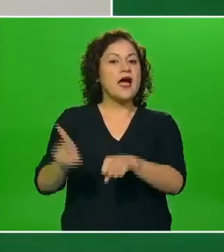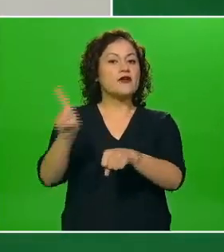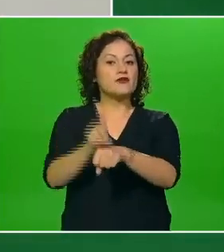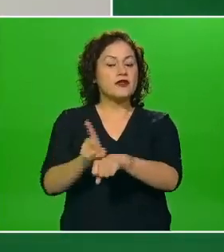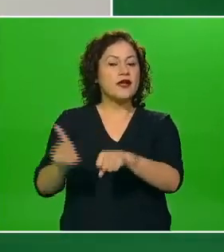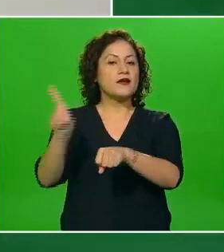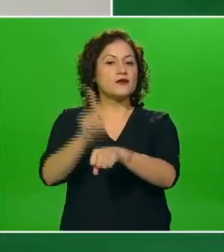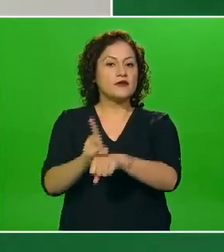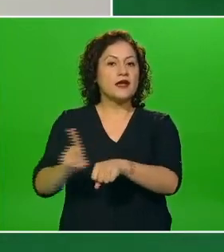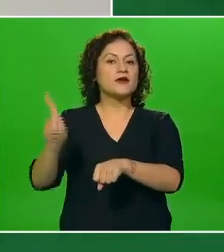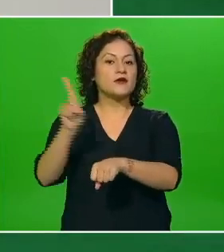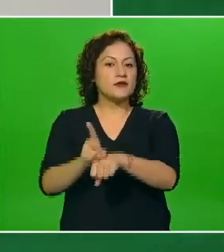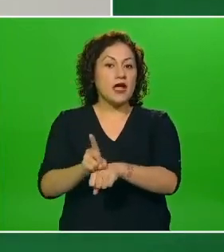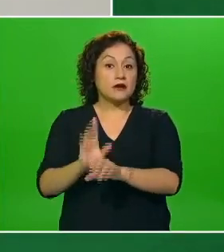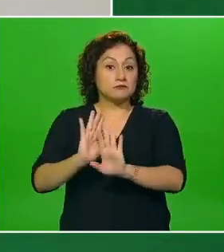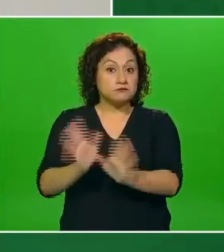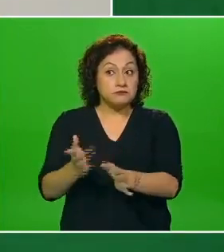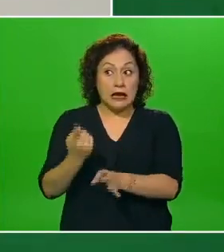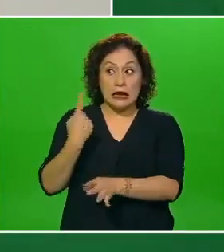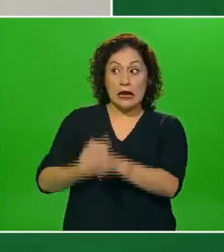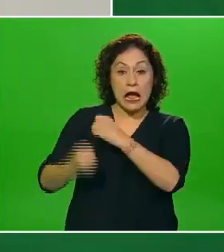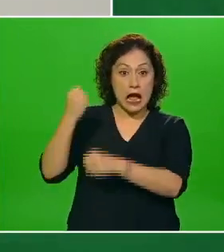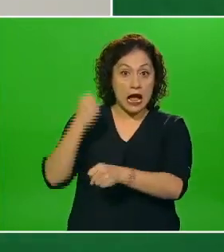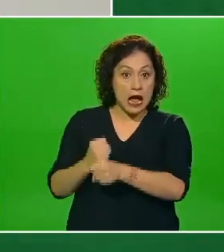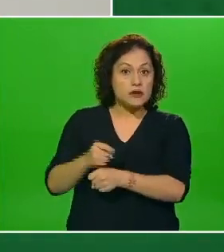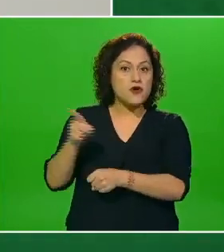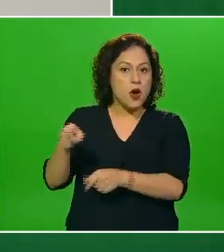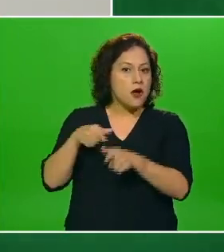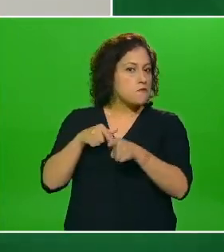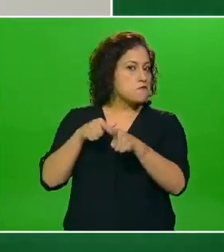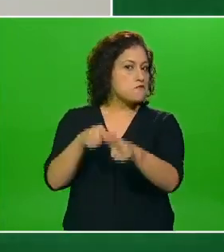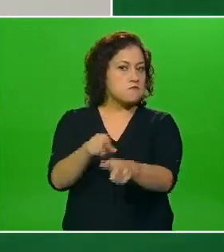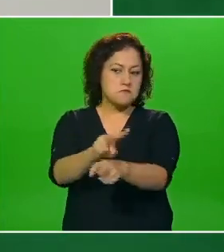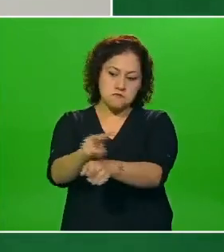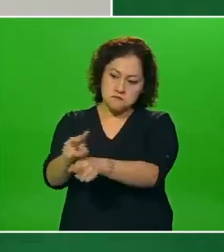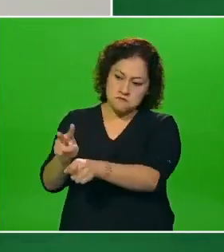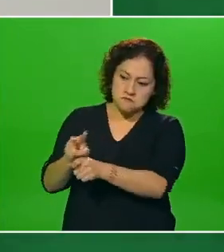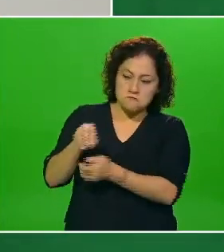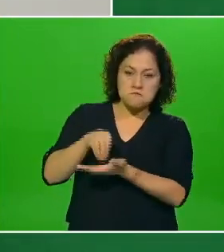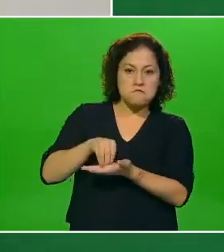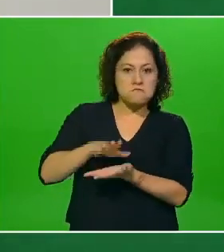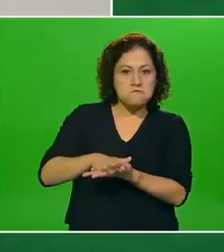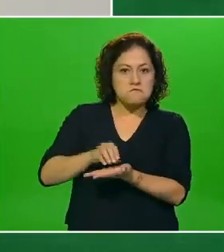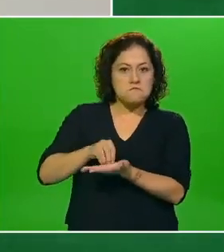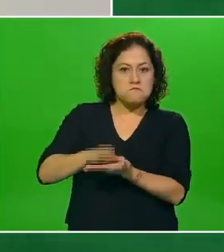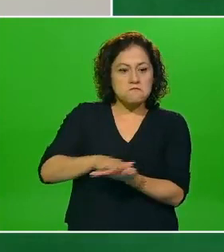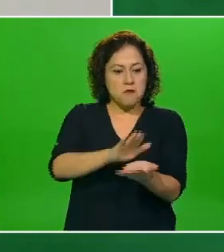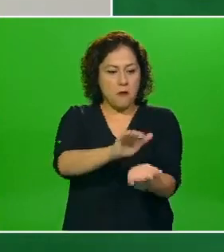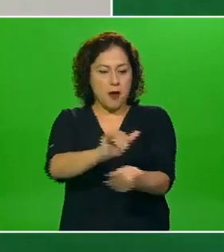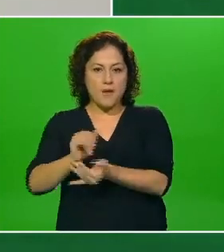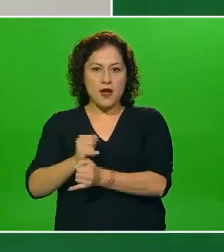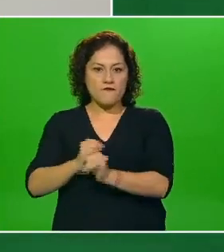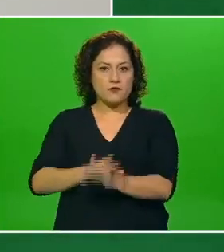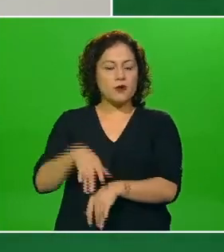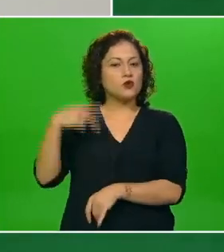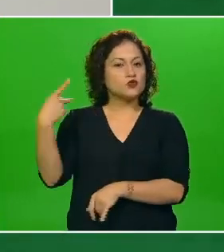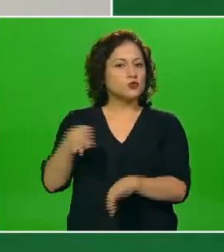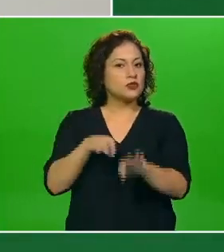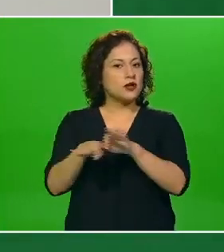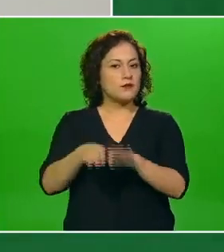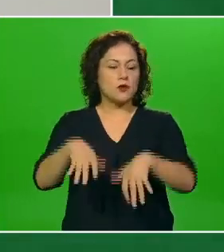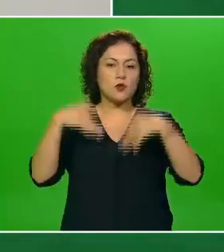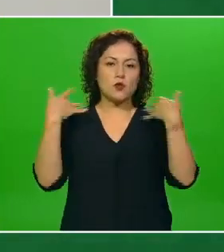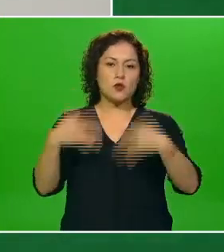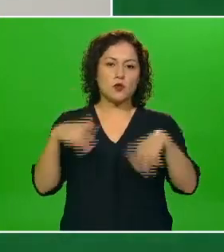día desde el año pasado no han dejado de realizar esta ardua labor son las personas que integran y